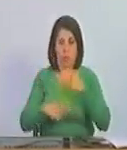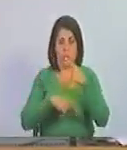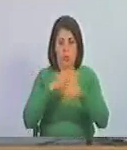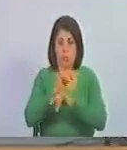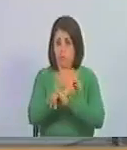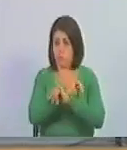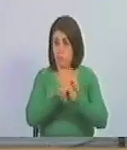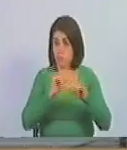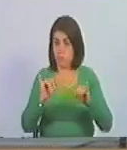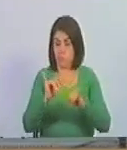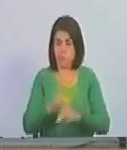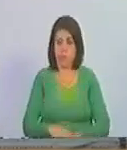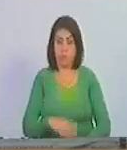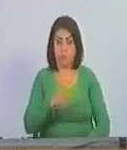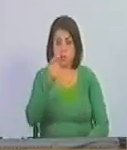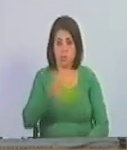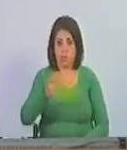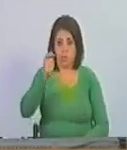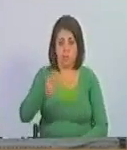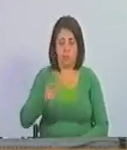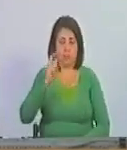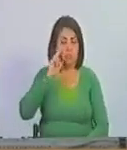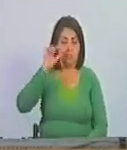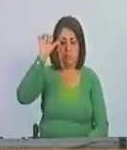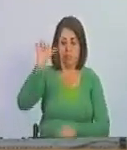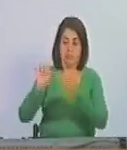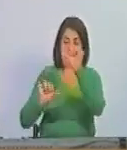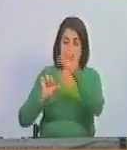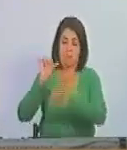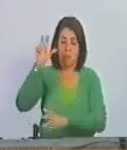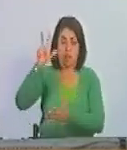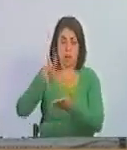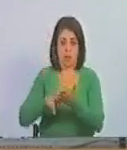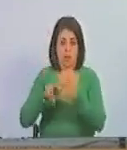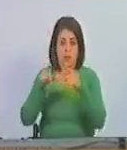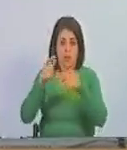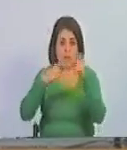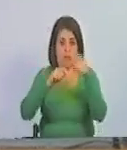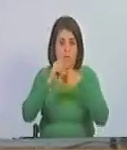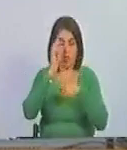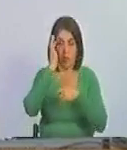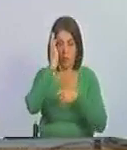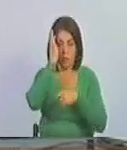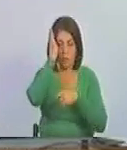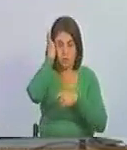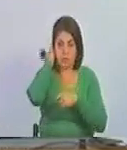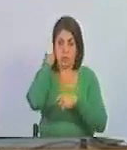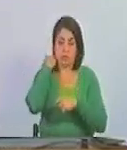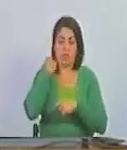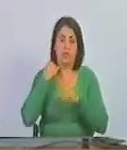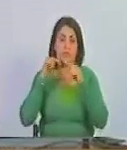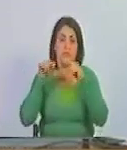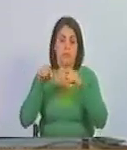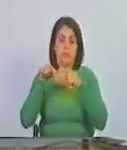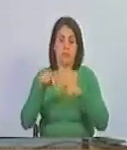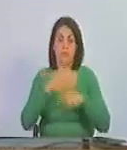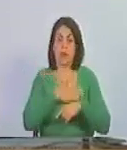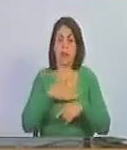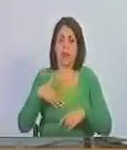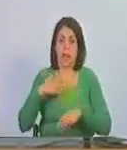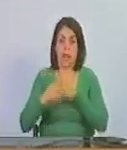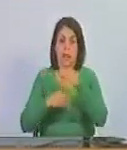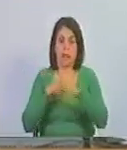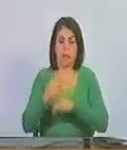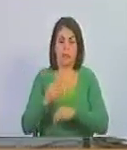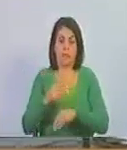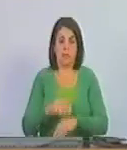del cual el tribunal considerará la aprobación de la venta esta era la intención